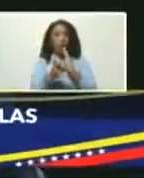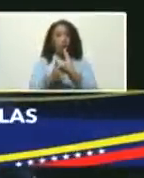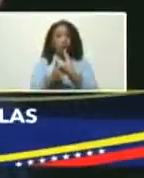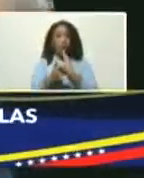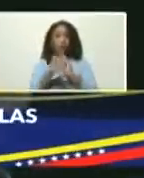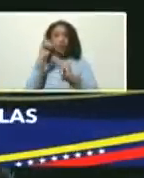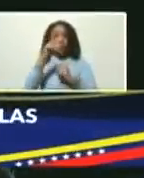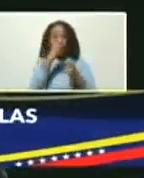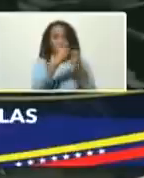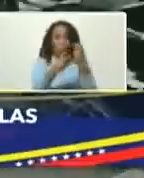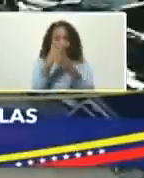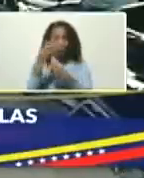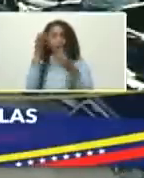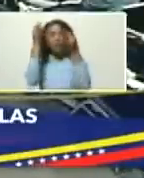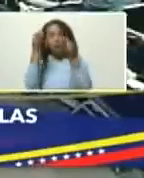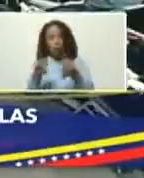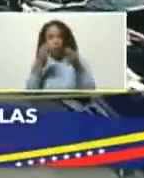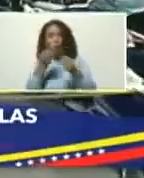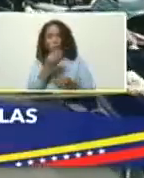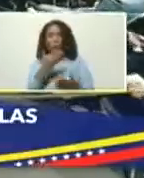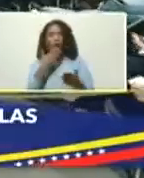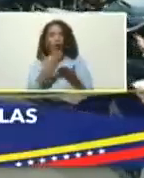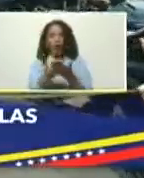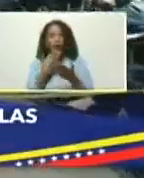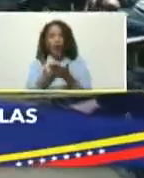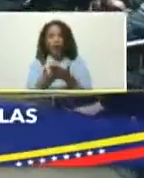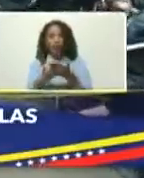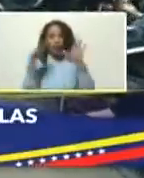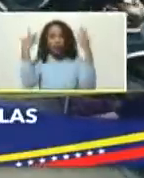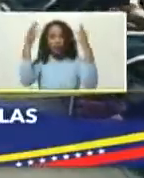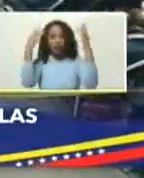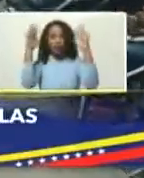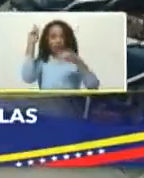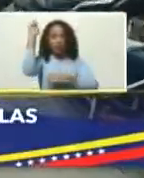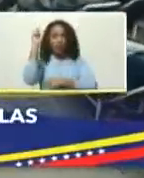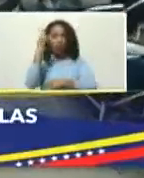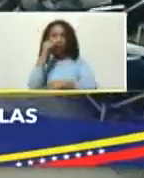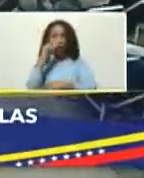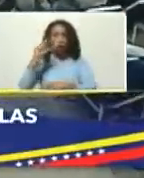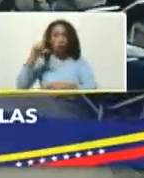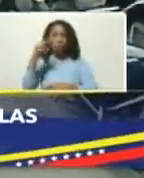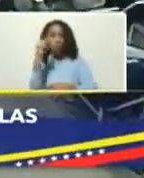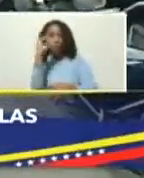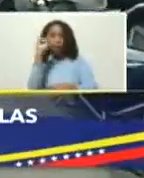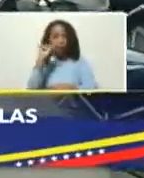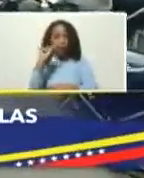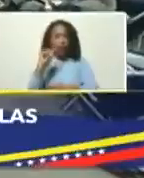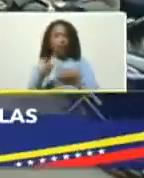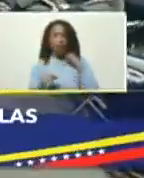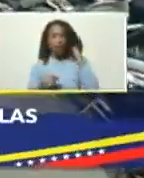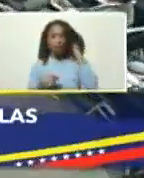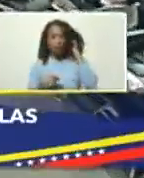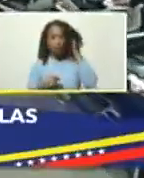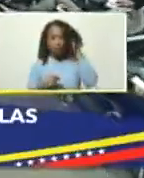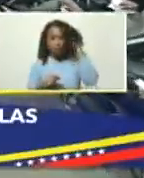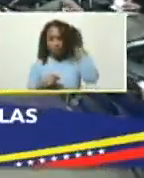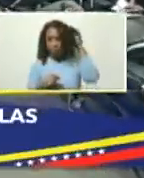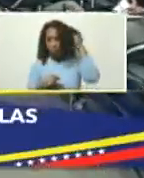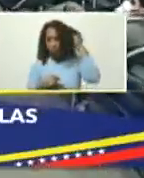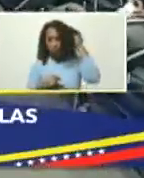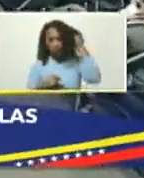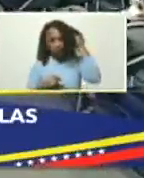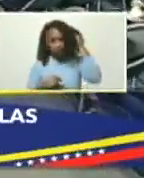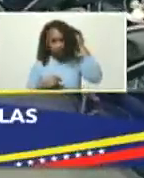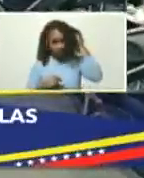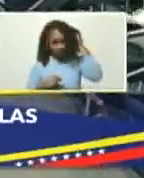también de turismo. Seguro, bueno, gracias. Diputado Luis Eduardo Martínez, diputado del Estado